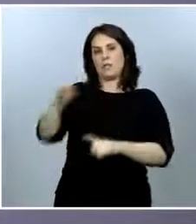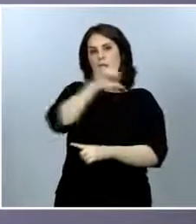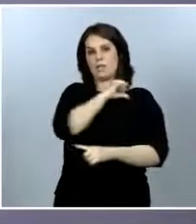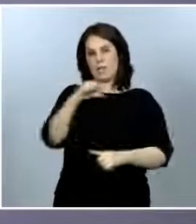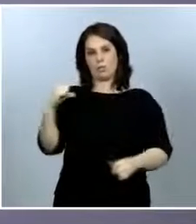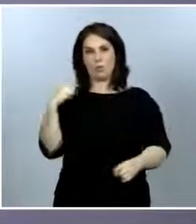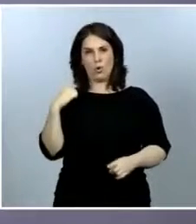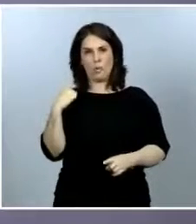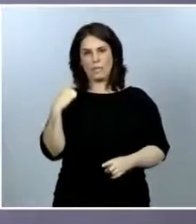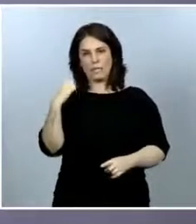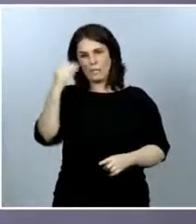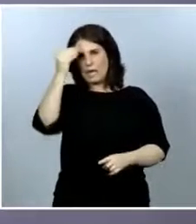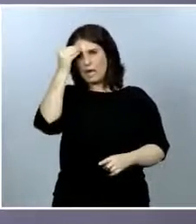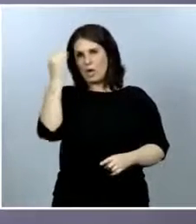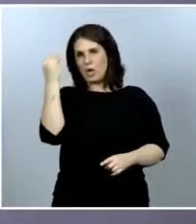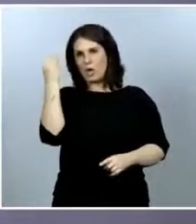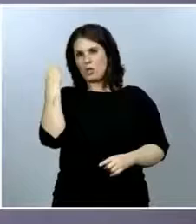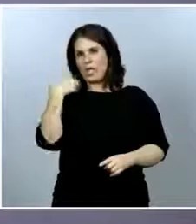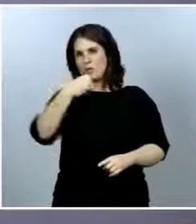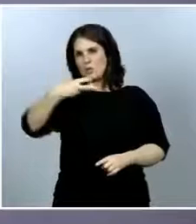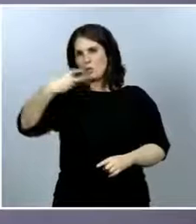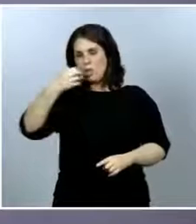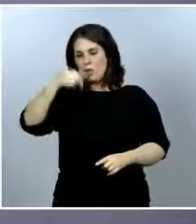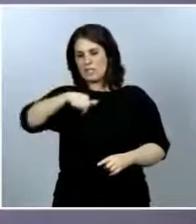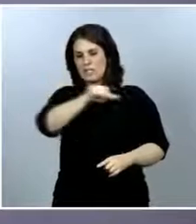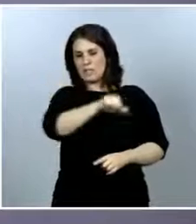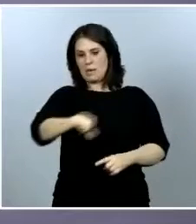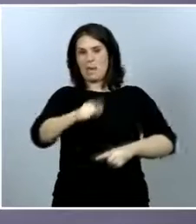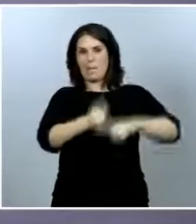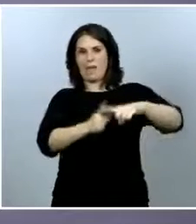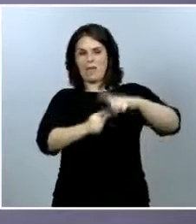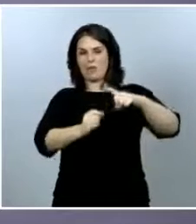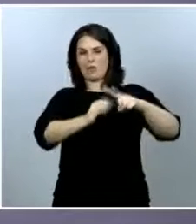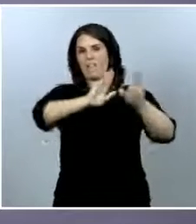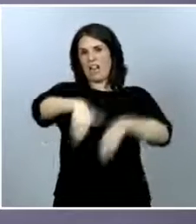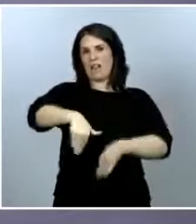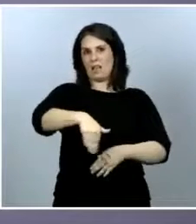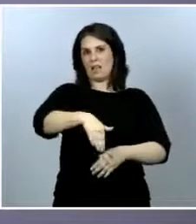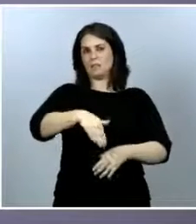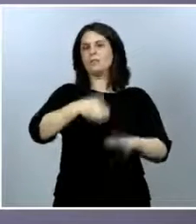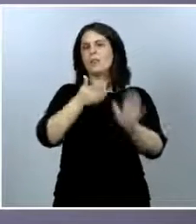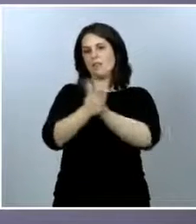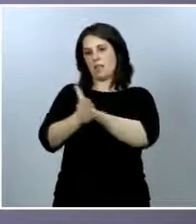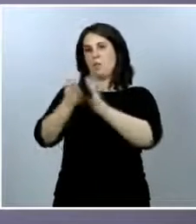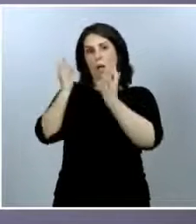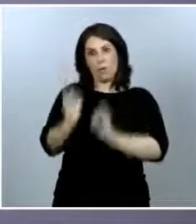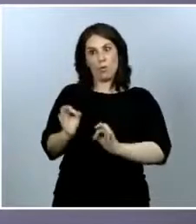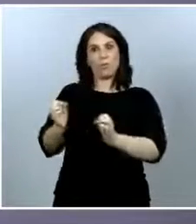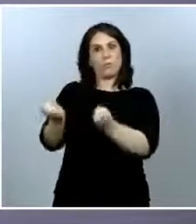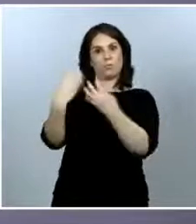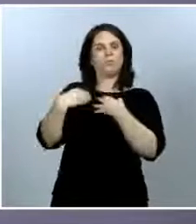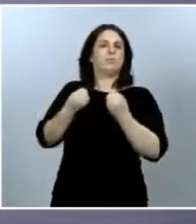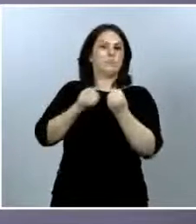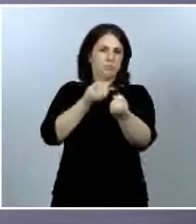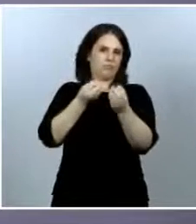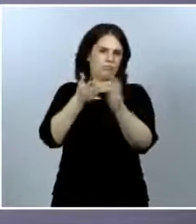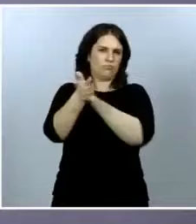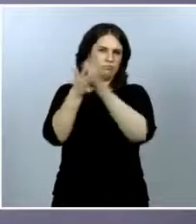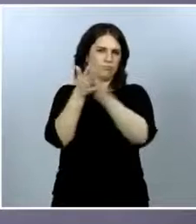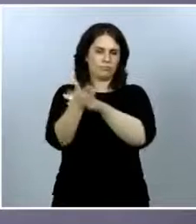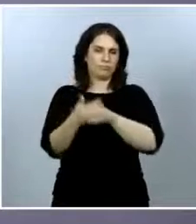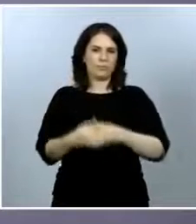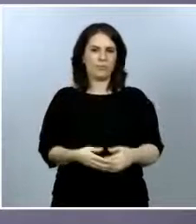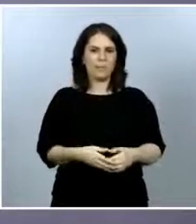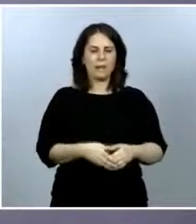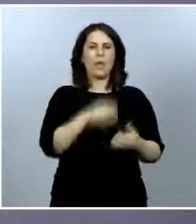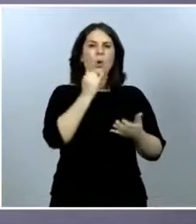me equivoco, se tendrán a mediados o a finales de semana, con lo cual se dará cumplida cuenta de esos resultados. De las pruebas